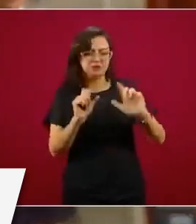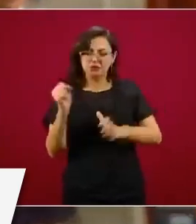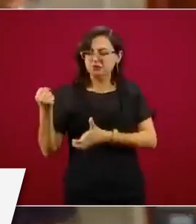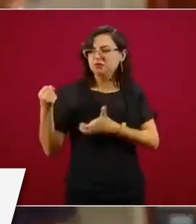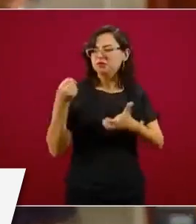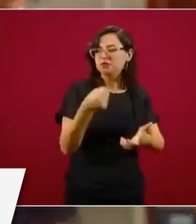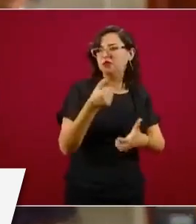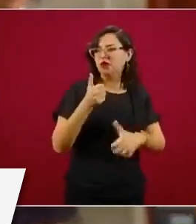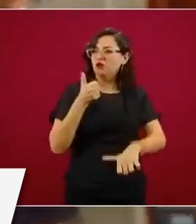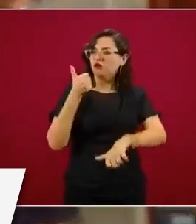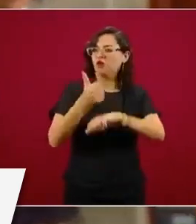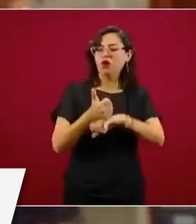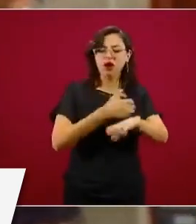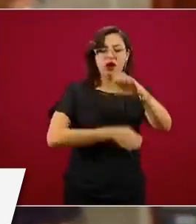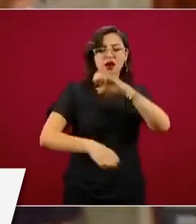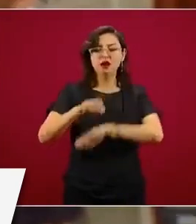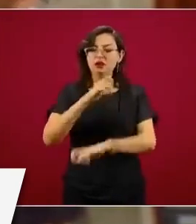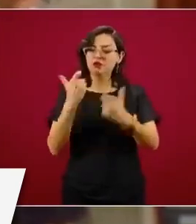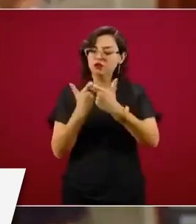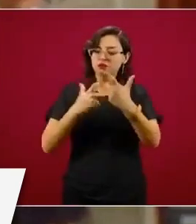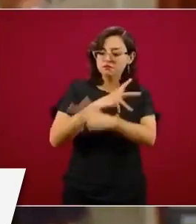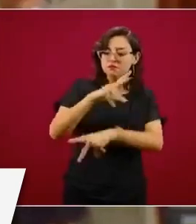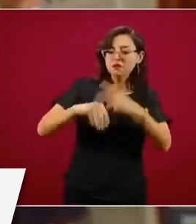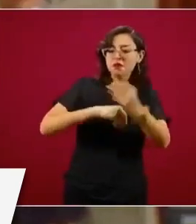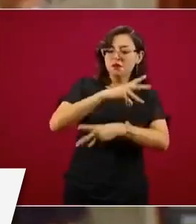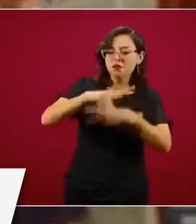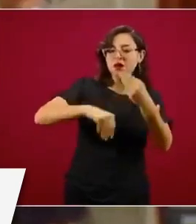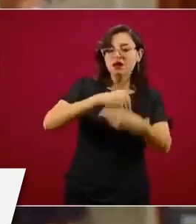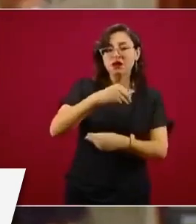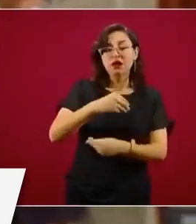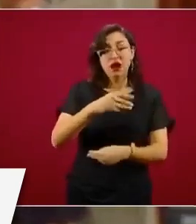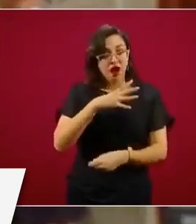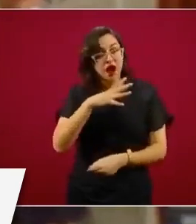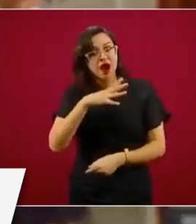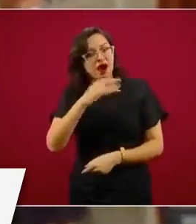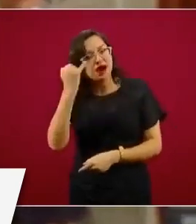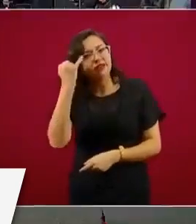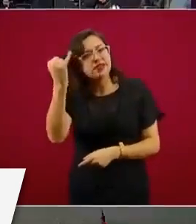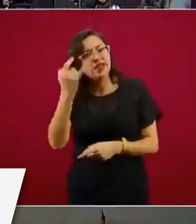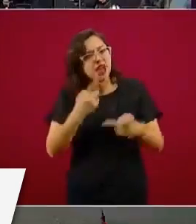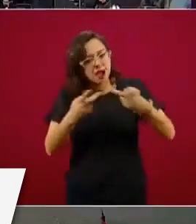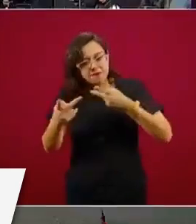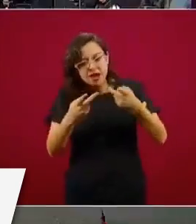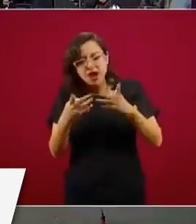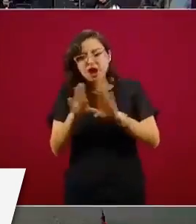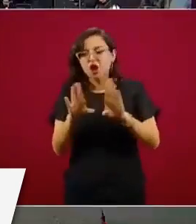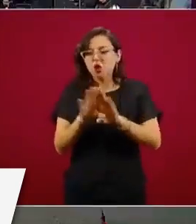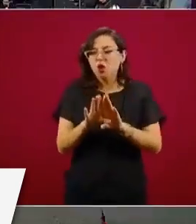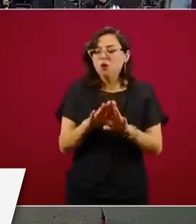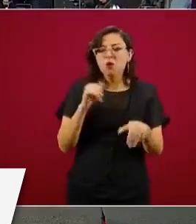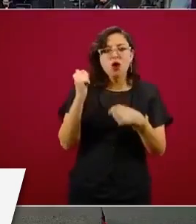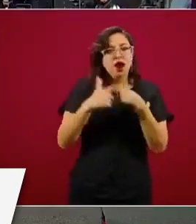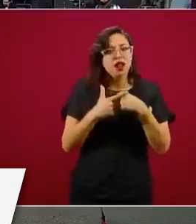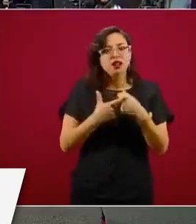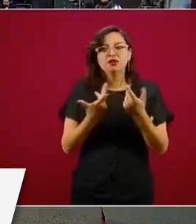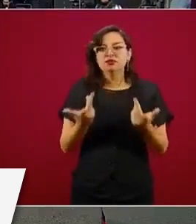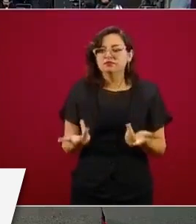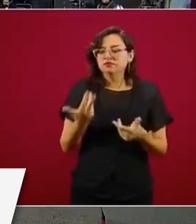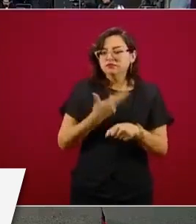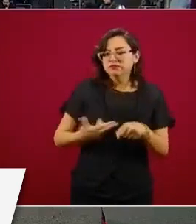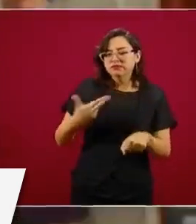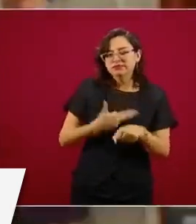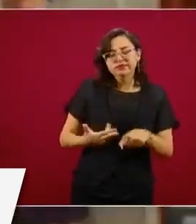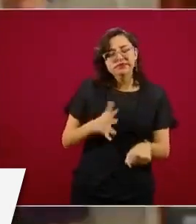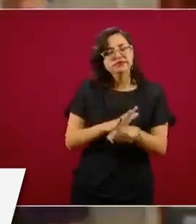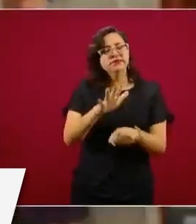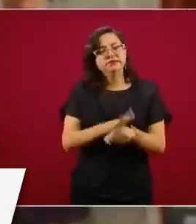reactivar la economía pasando esta crisis. ¿Cómo va a operar? ¿Si hay alguna partida asignada para esta operación? ¿Qué